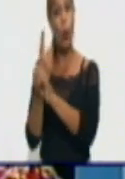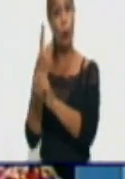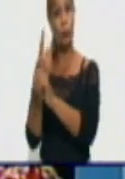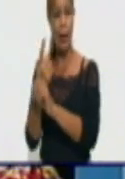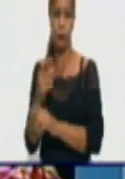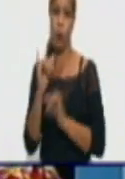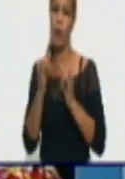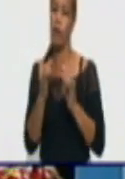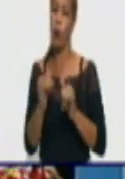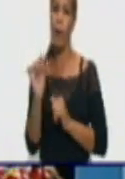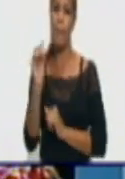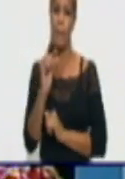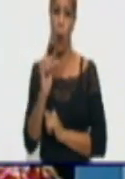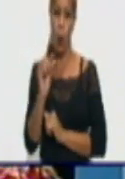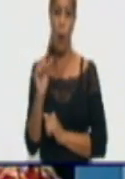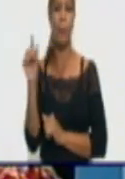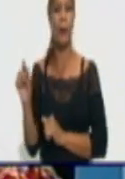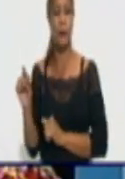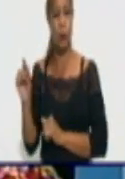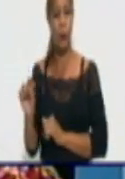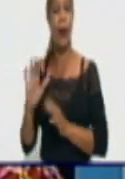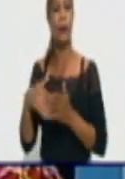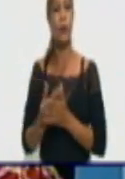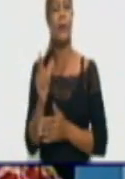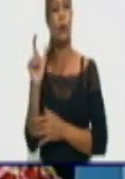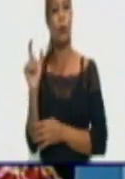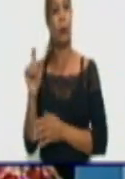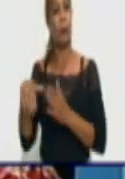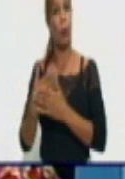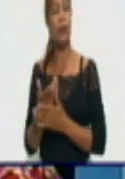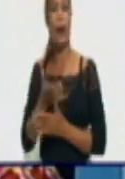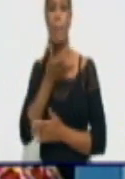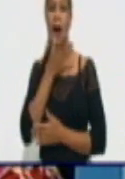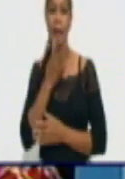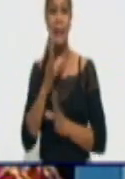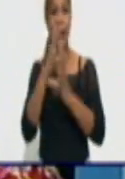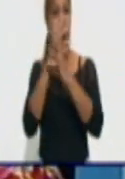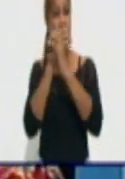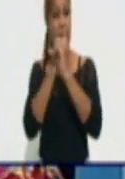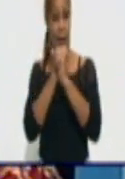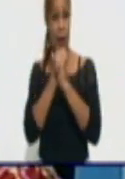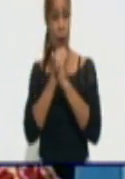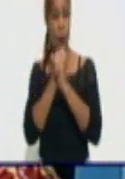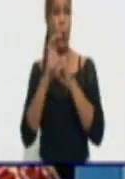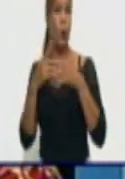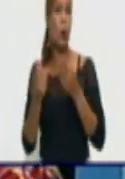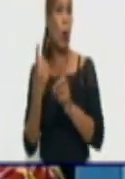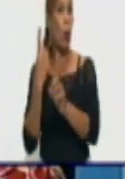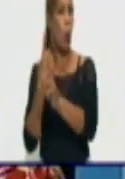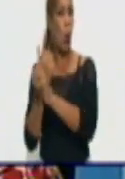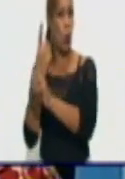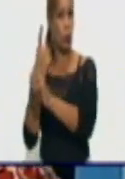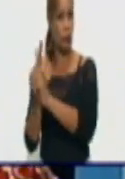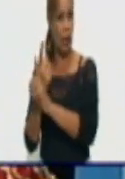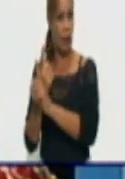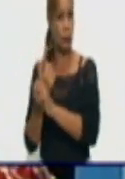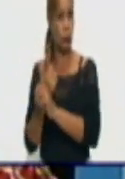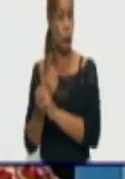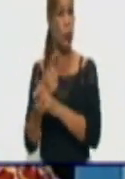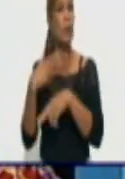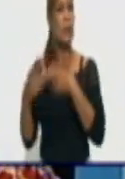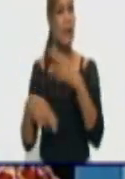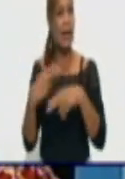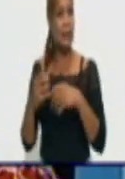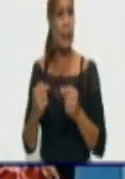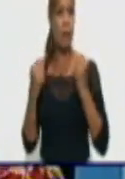La tendencia en estos últimos días ha sido a ocultar un poco los contactos, a hacer resistencia